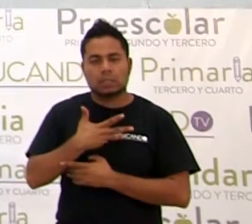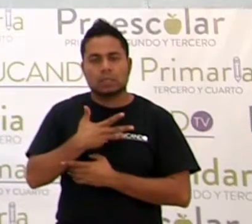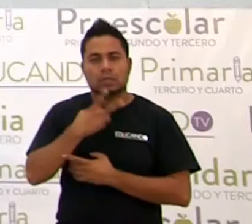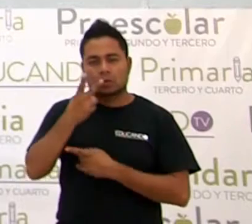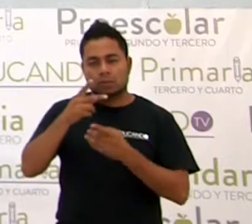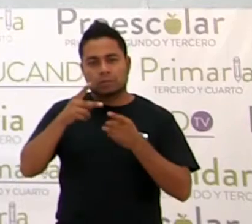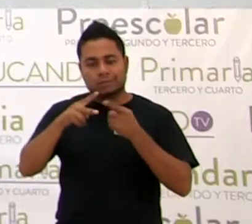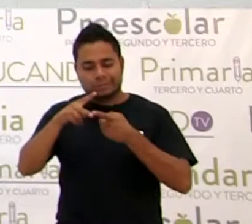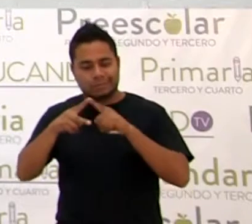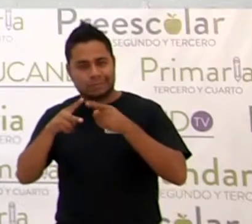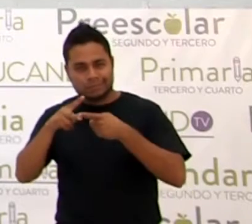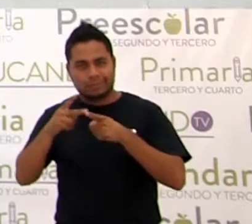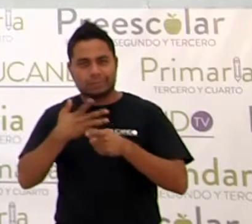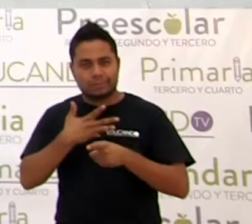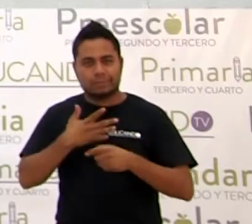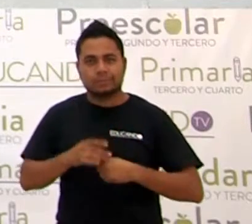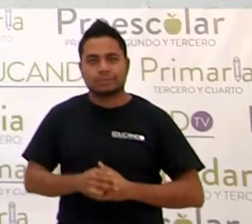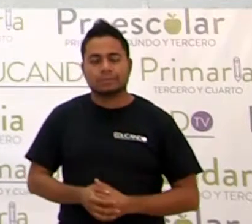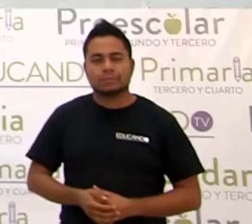lados.